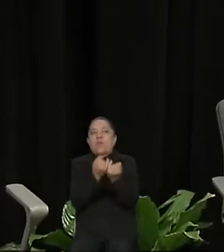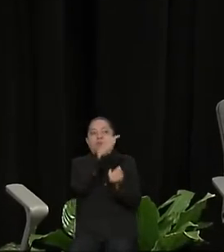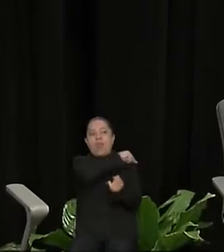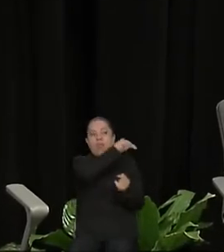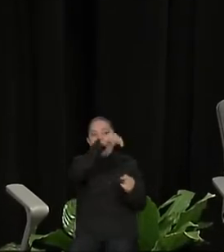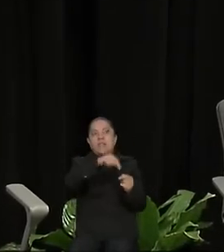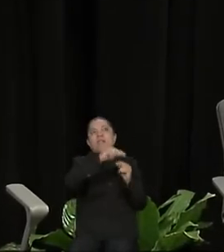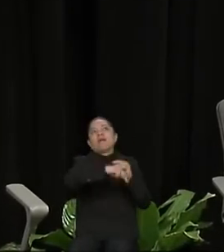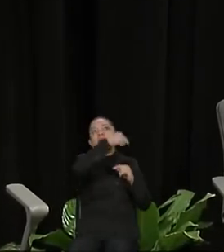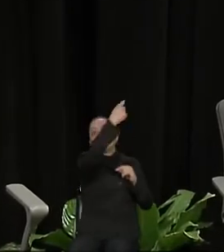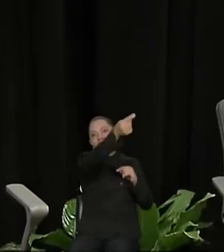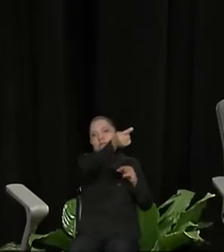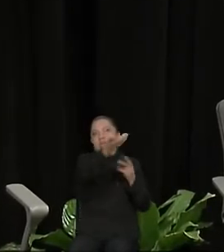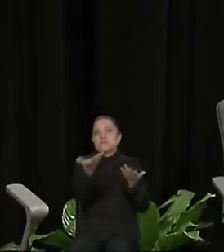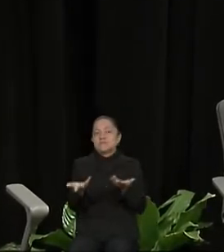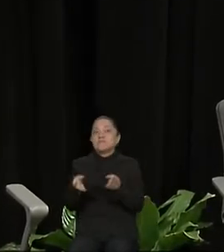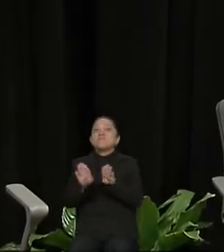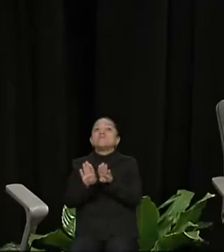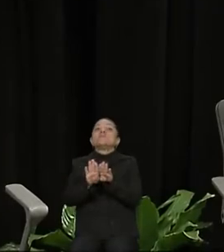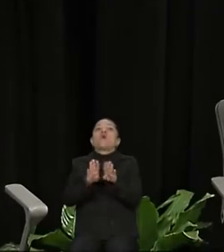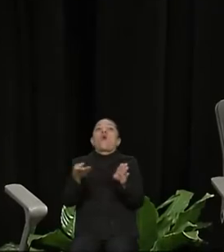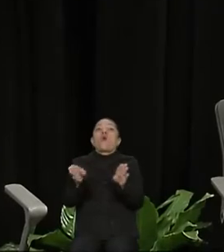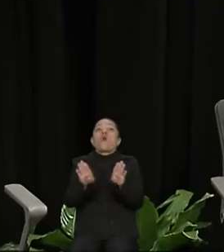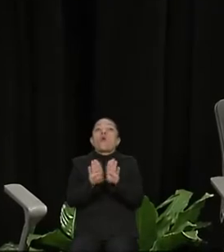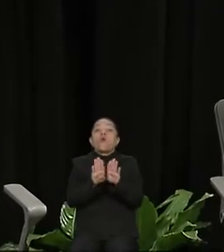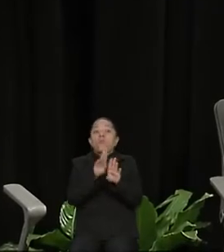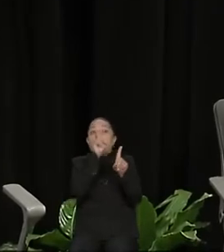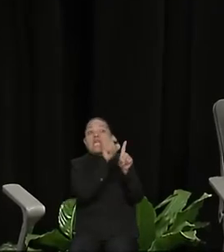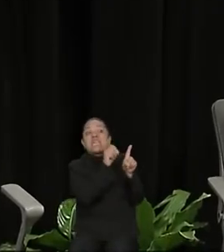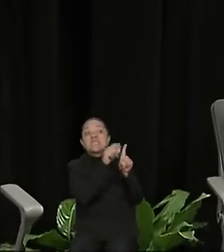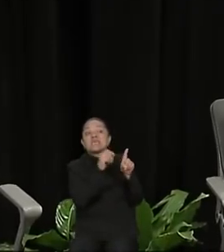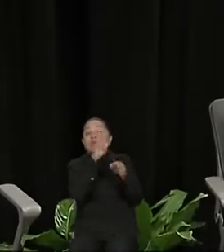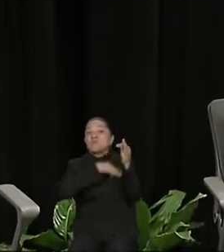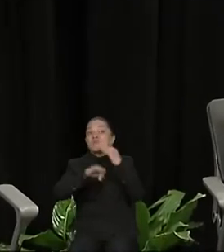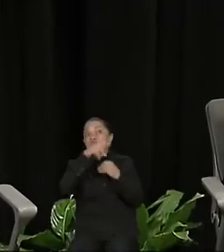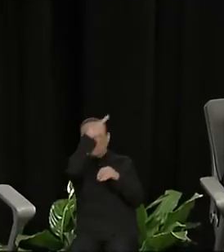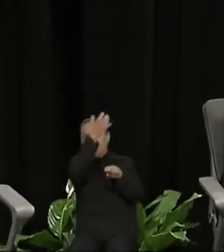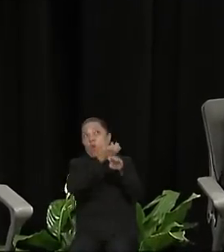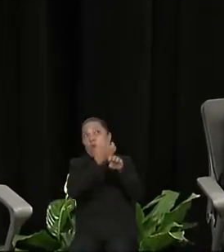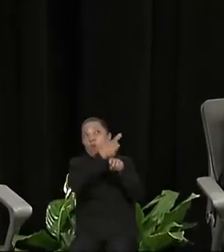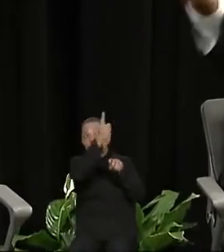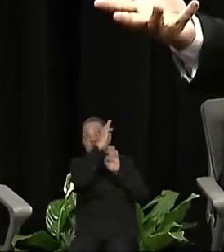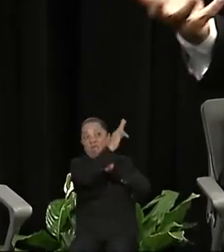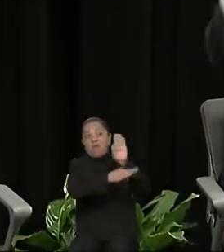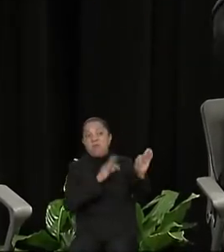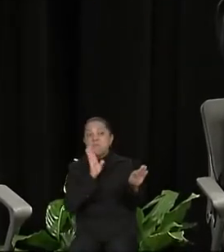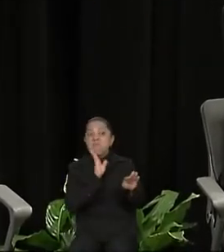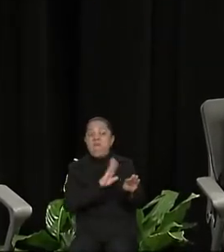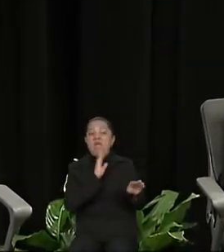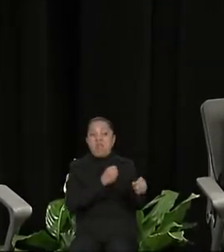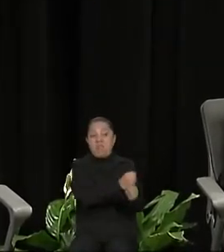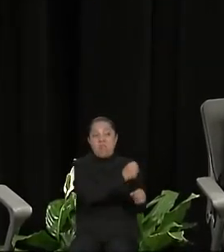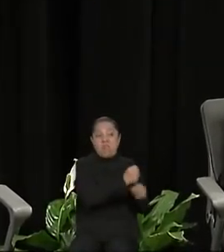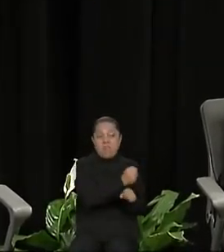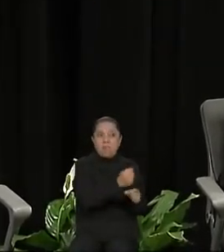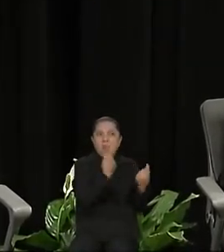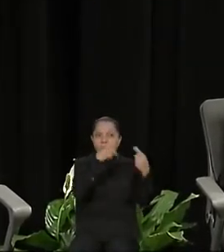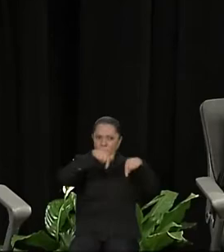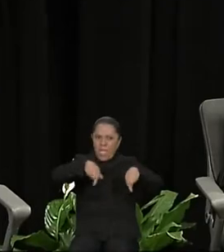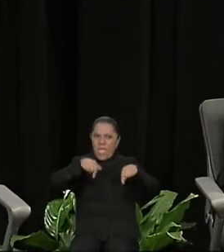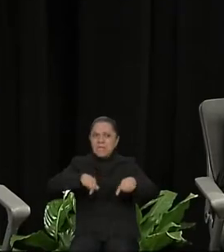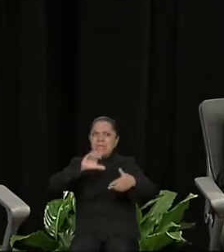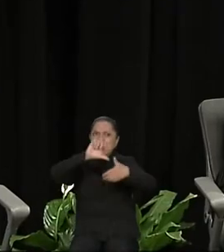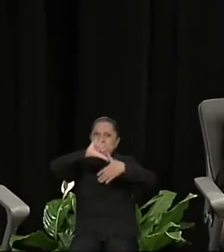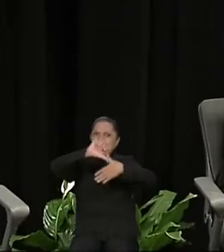que estamos criticando hacia los que cruzan a Estados Unidos y el trato de nuestros migrantes y lo que hacemos con los centroamericanos es